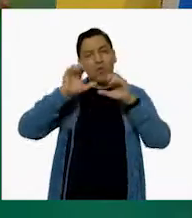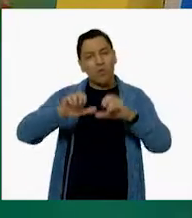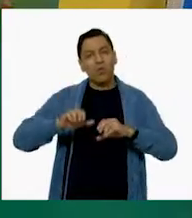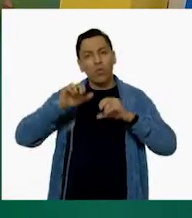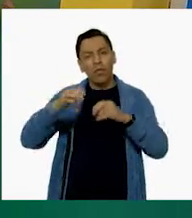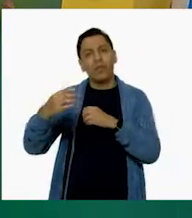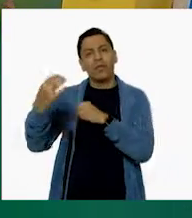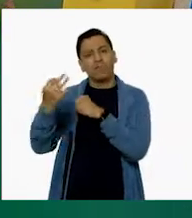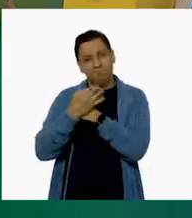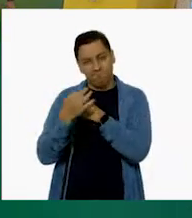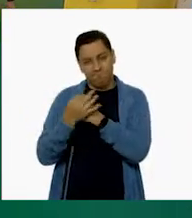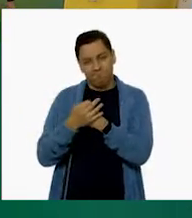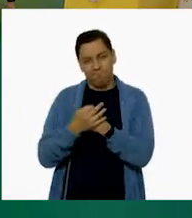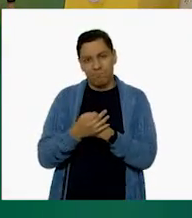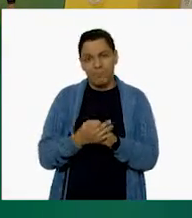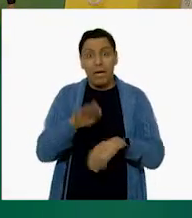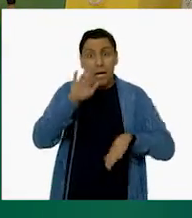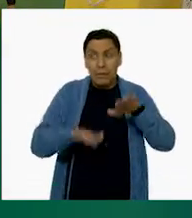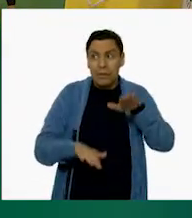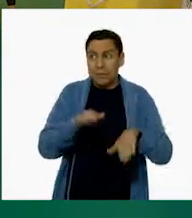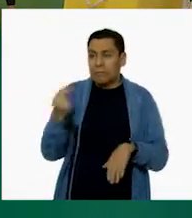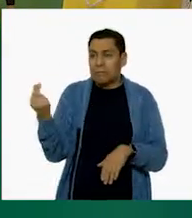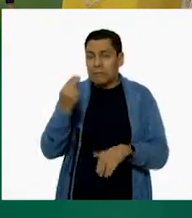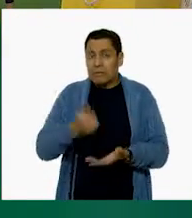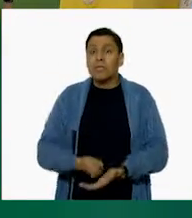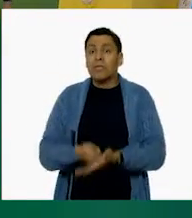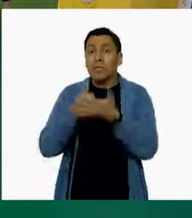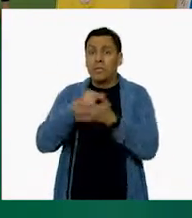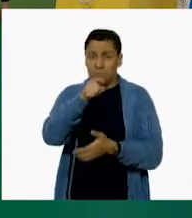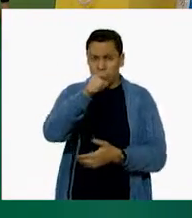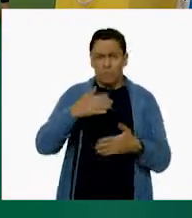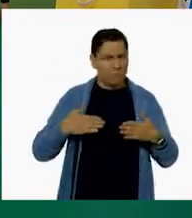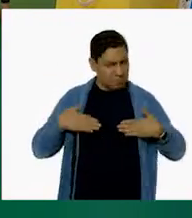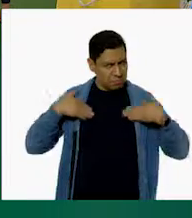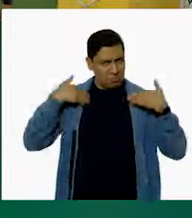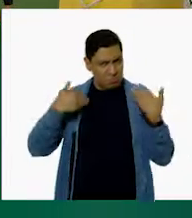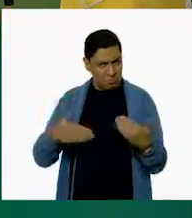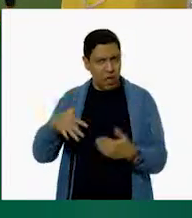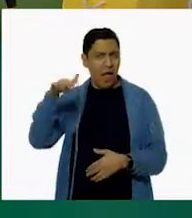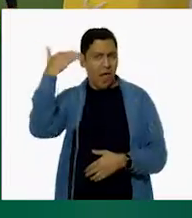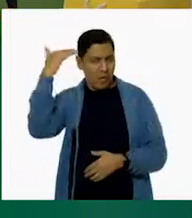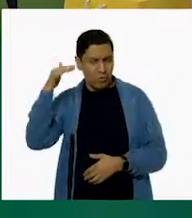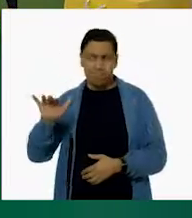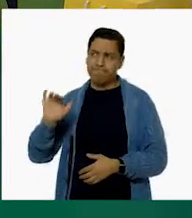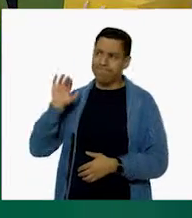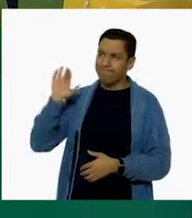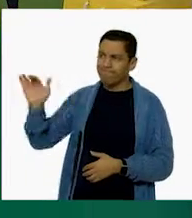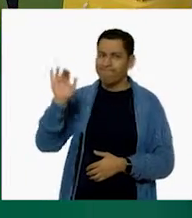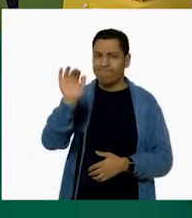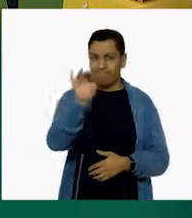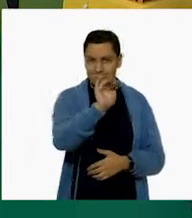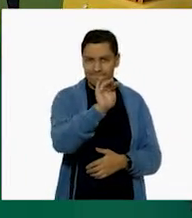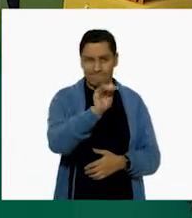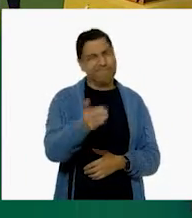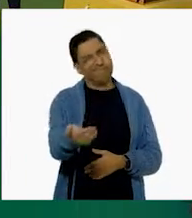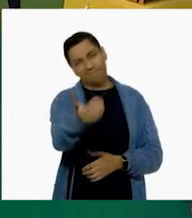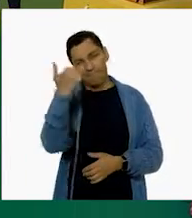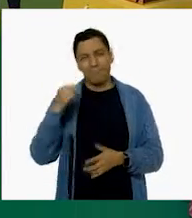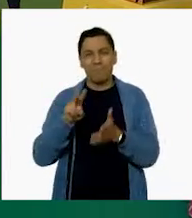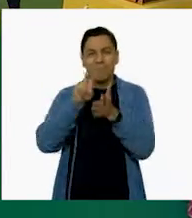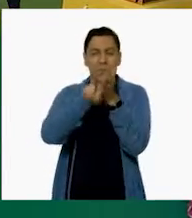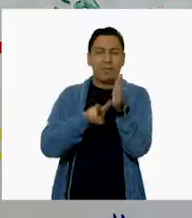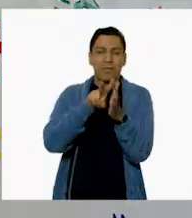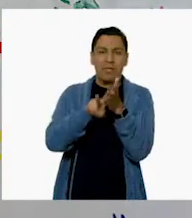necesitamos, ¿verdad? Exactamente, Gloria. Muy bien dicho. Entonces, quiero invitarlos a ver un video